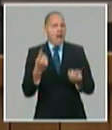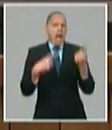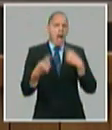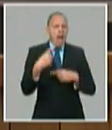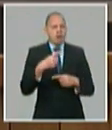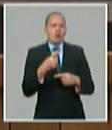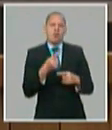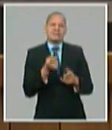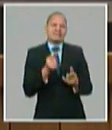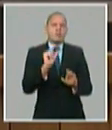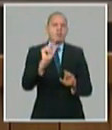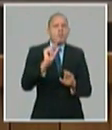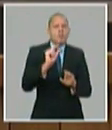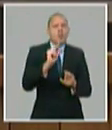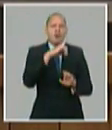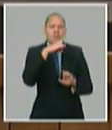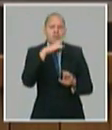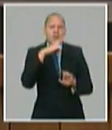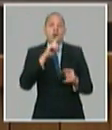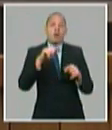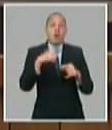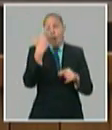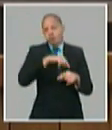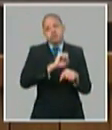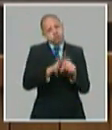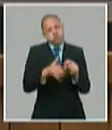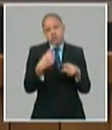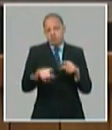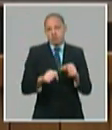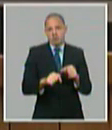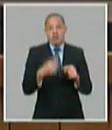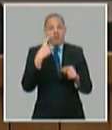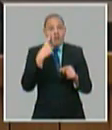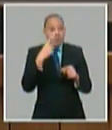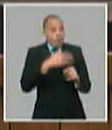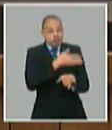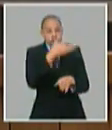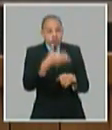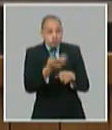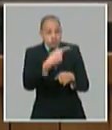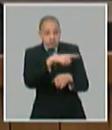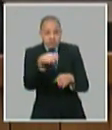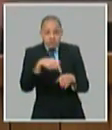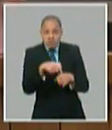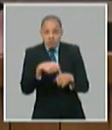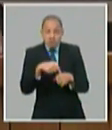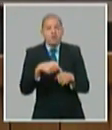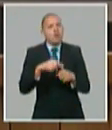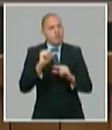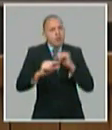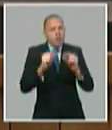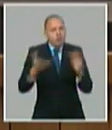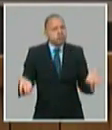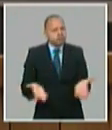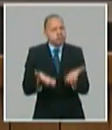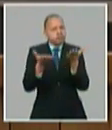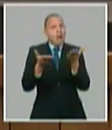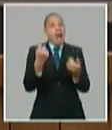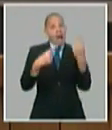aún en el complejo contexto en que estamos hay un nivel importante de inversiones que se concluyen y se ponen en explotación